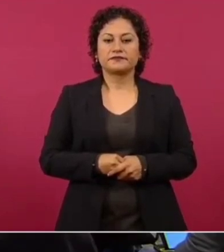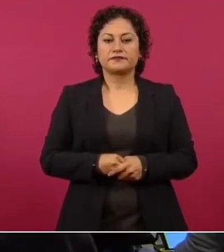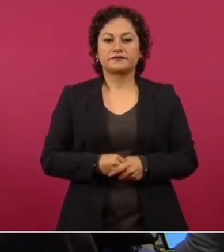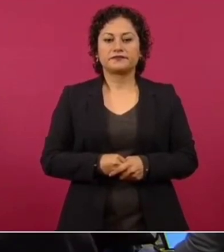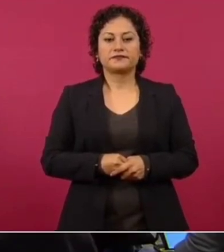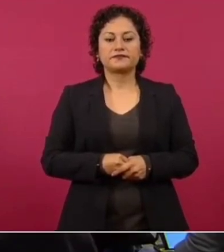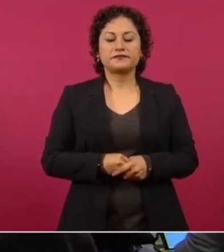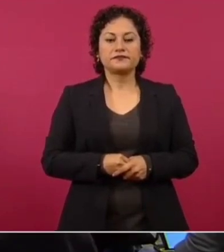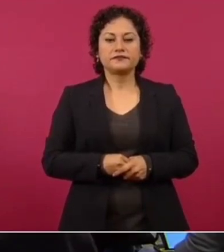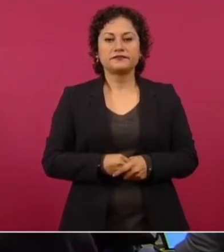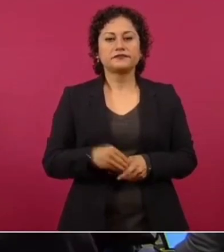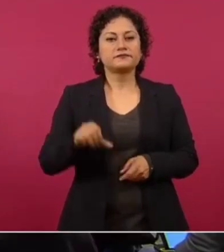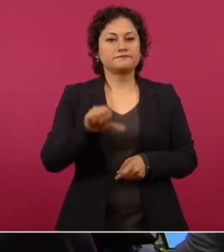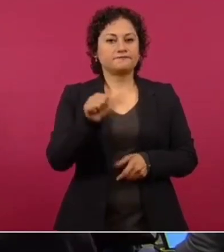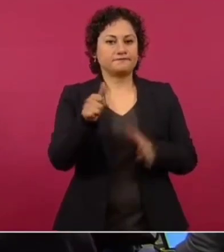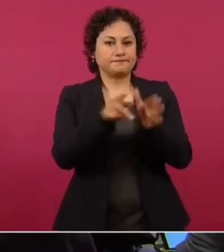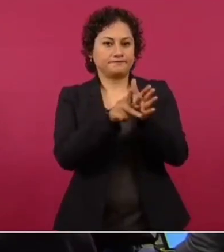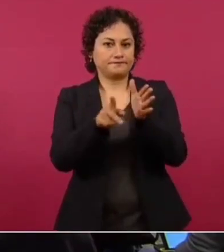Milenio. Milenio.